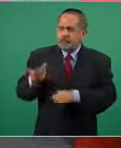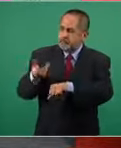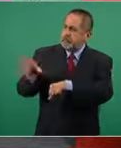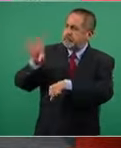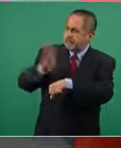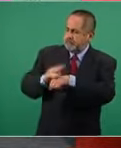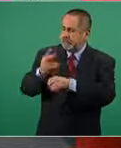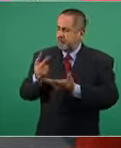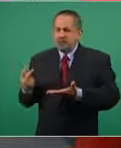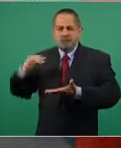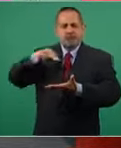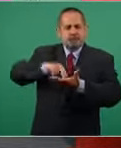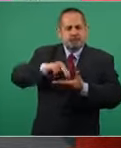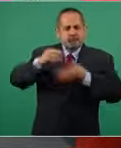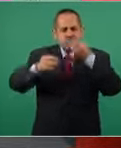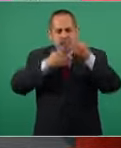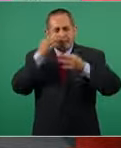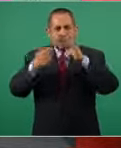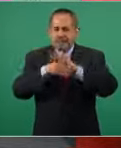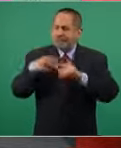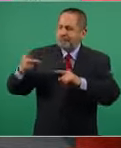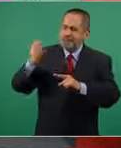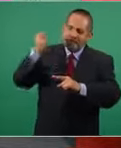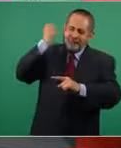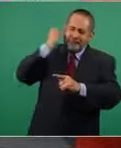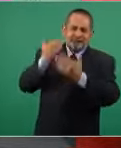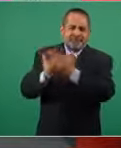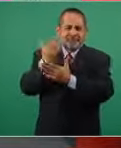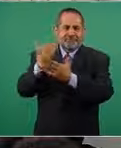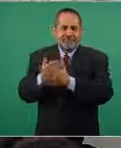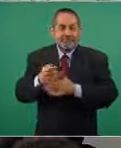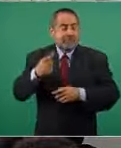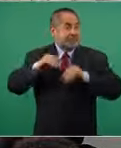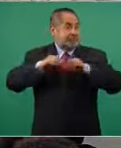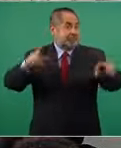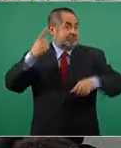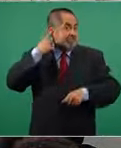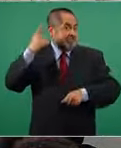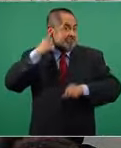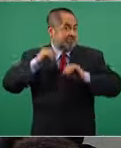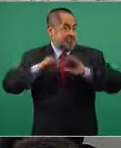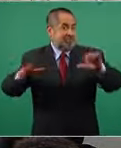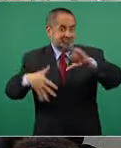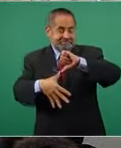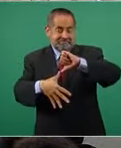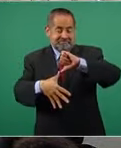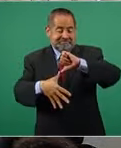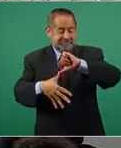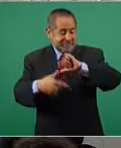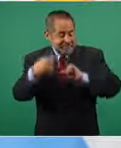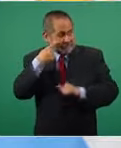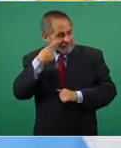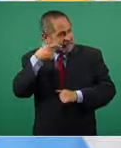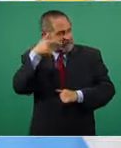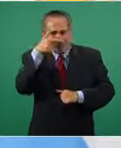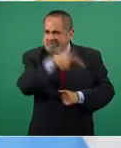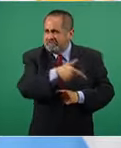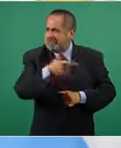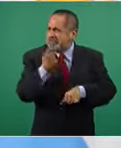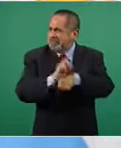participar de sus mañaneras que ya son un hito en América Latina. Y